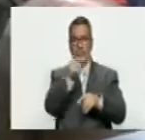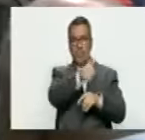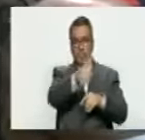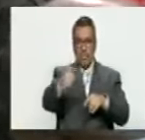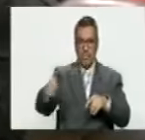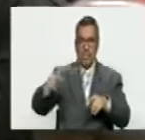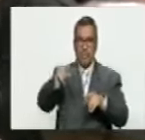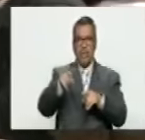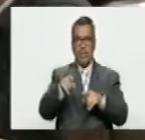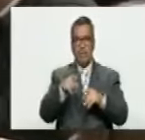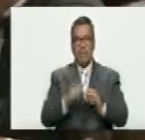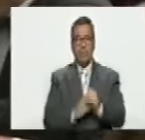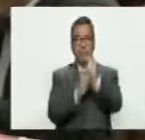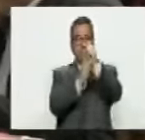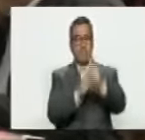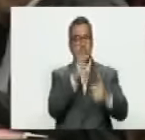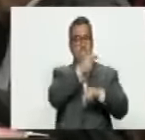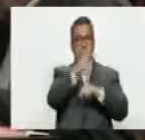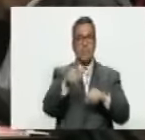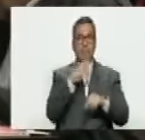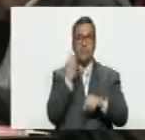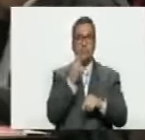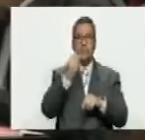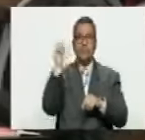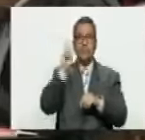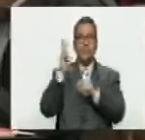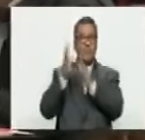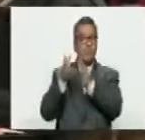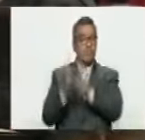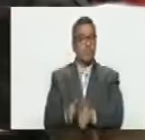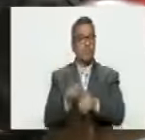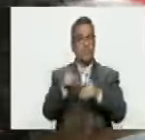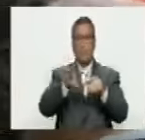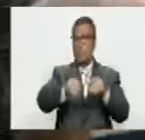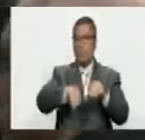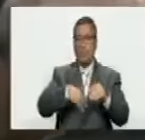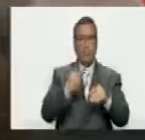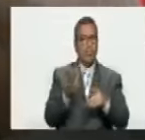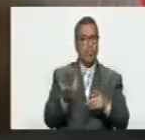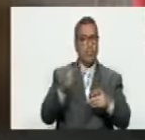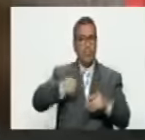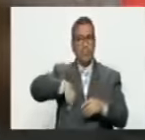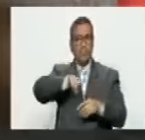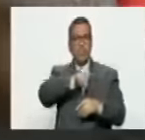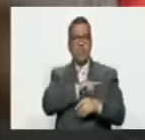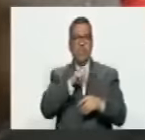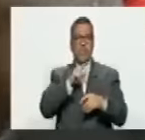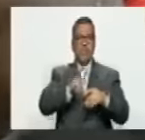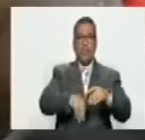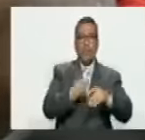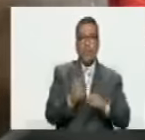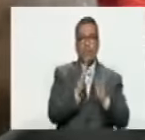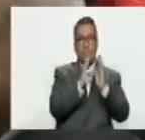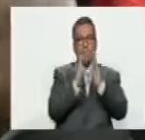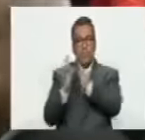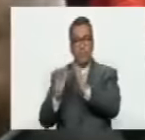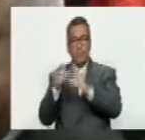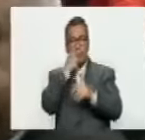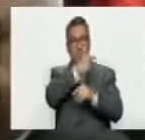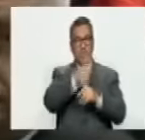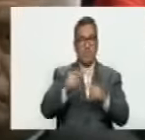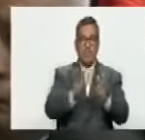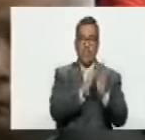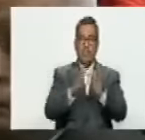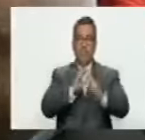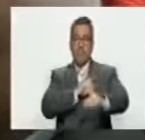una y cada uno de los líderes populares y a la juventud venezolana. Y no pudieron con nosotros. Pudo más la organización popular, pudo